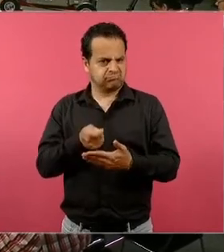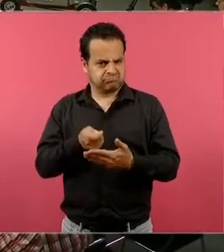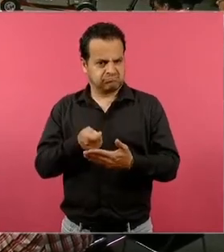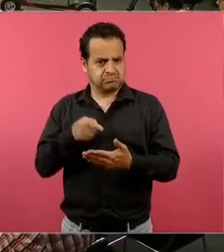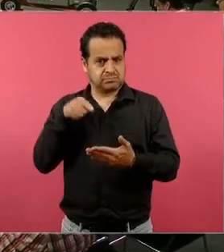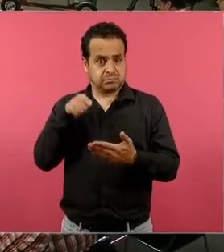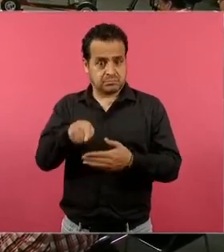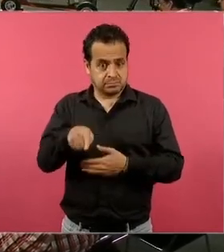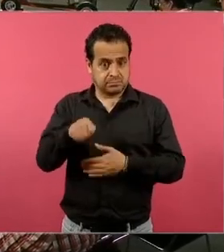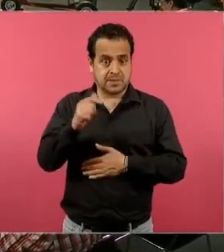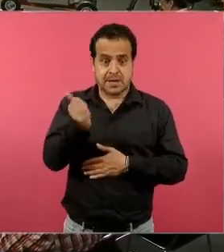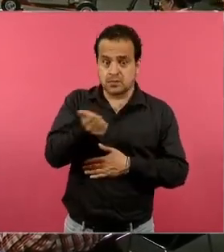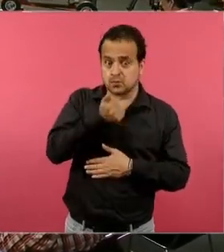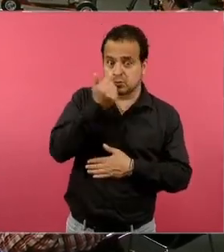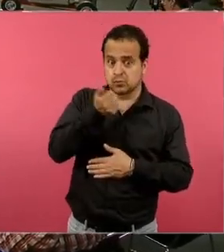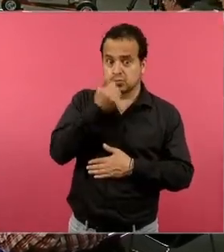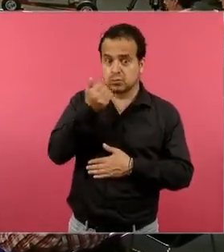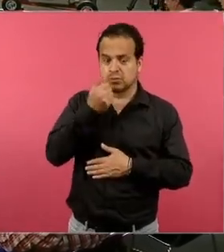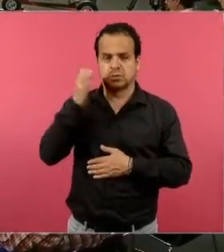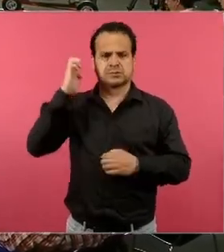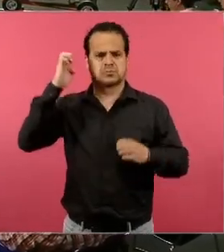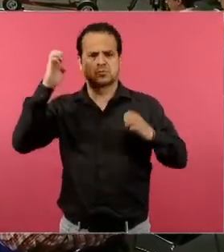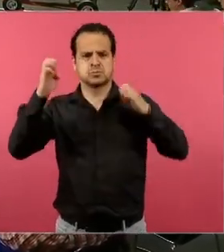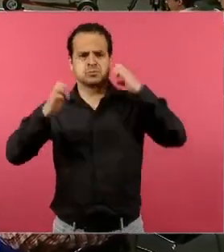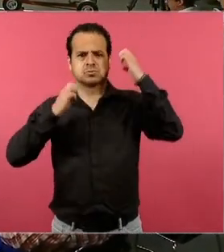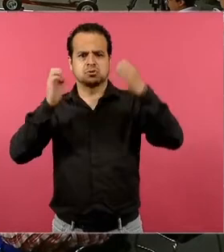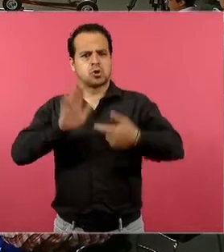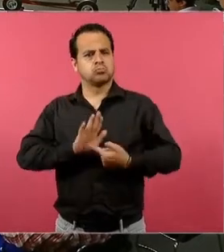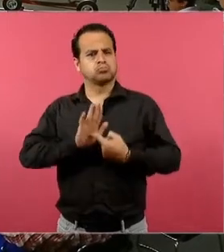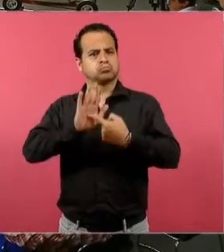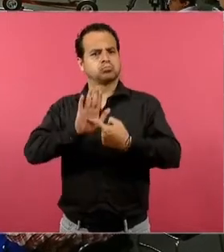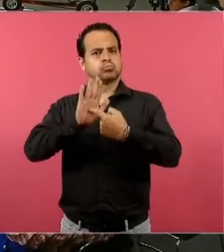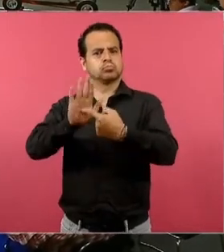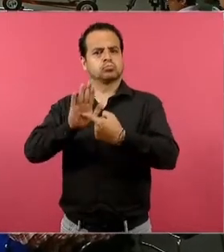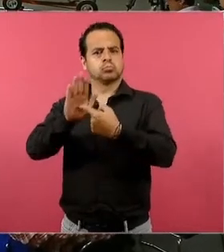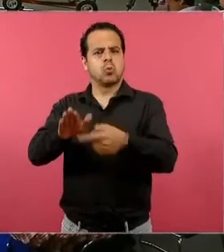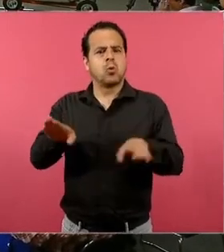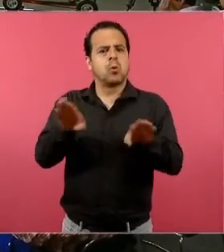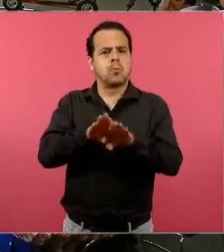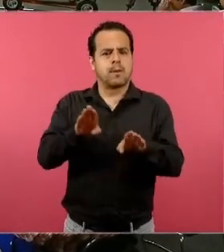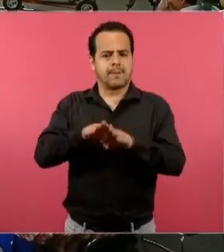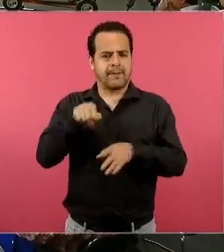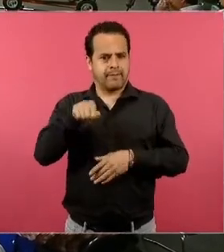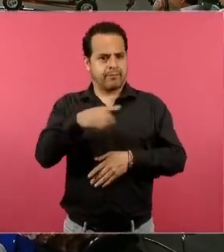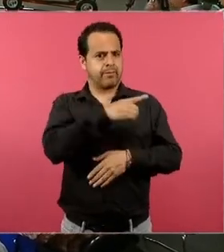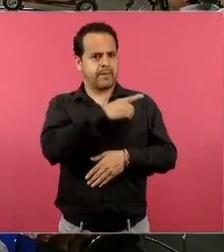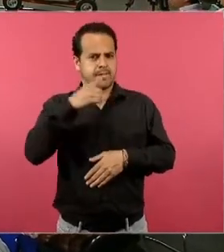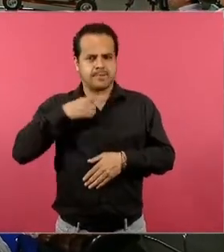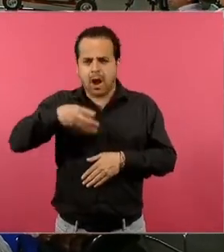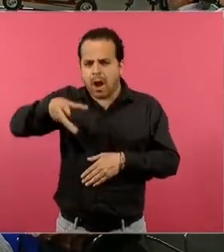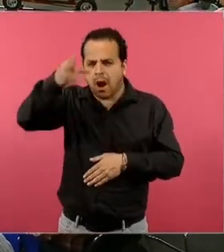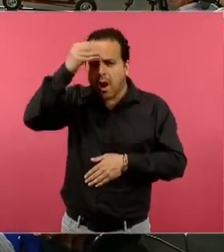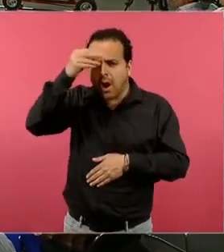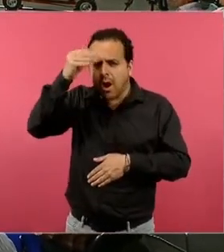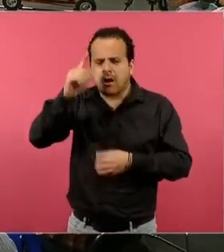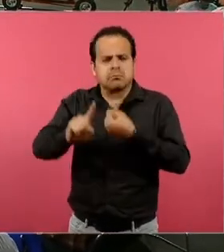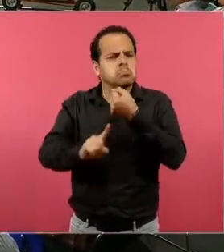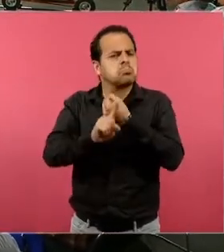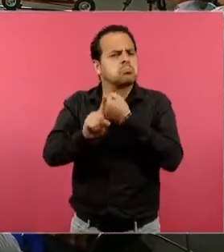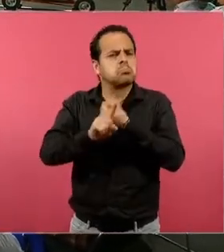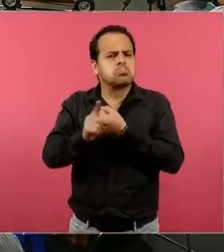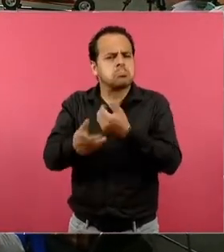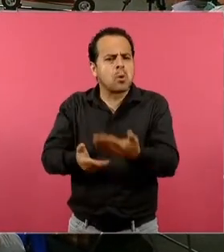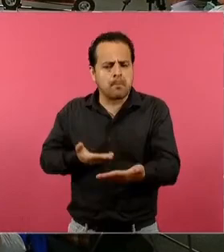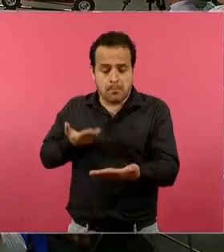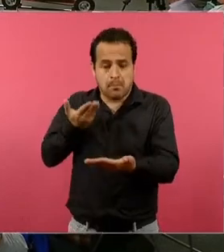tema expositivo a partir de una problemática a través del trabajo que he desarrollado en las diversas